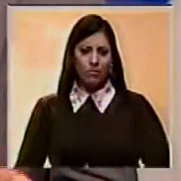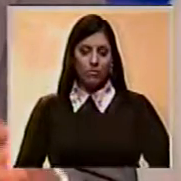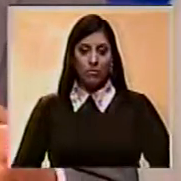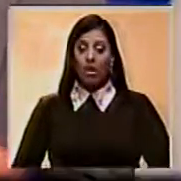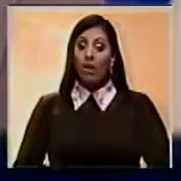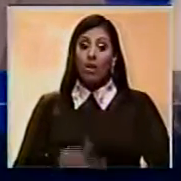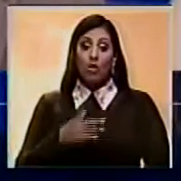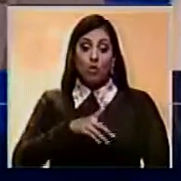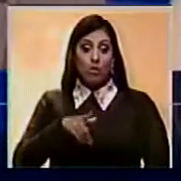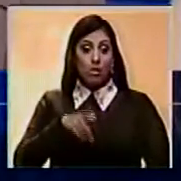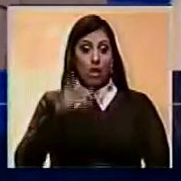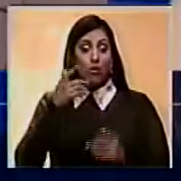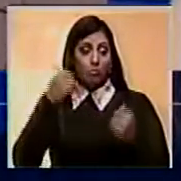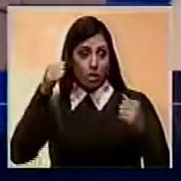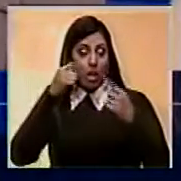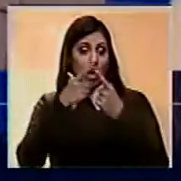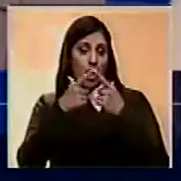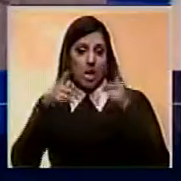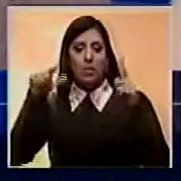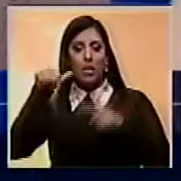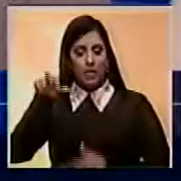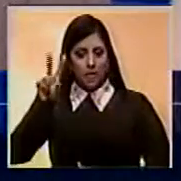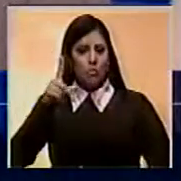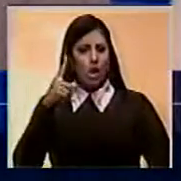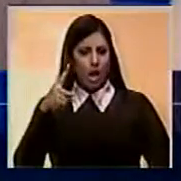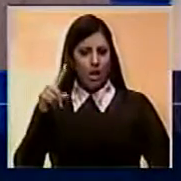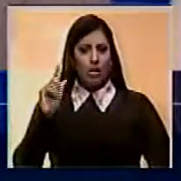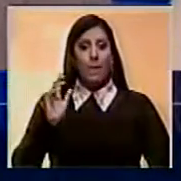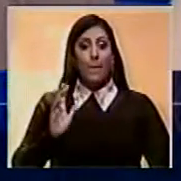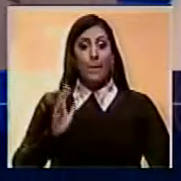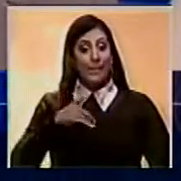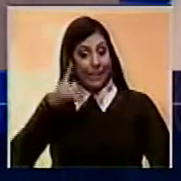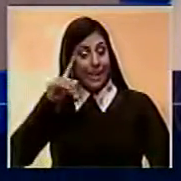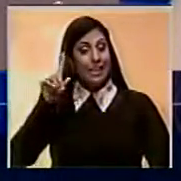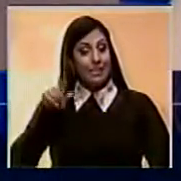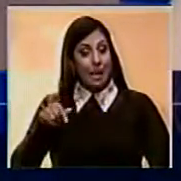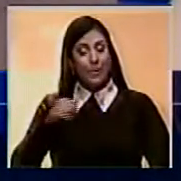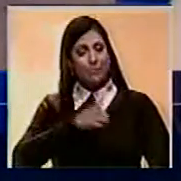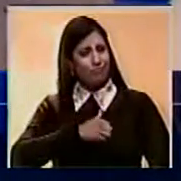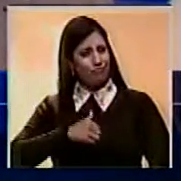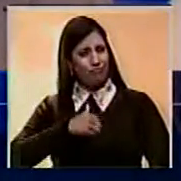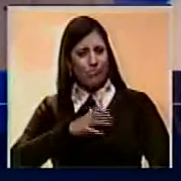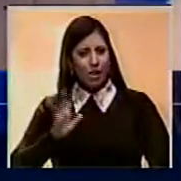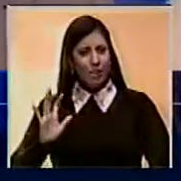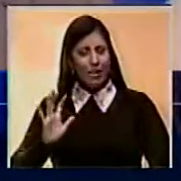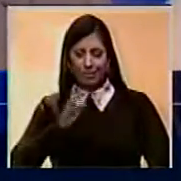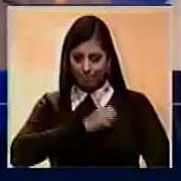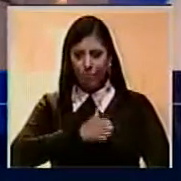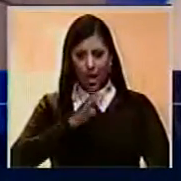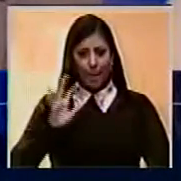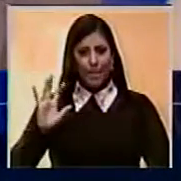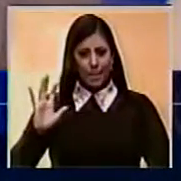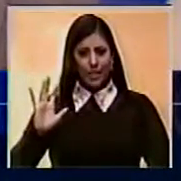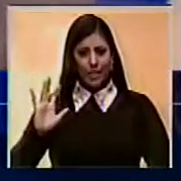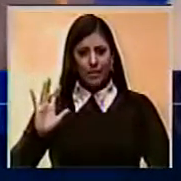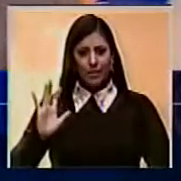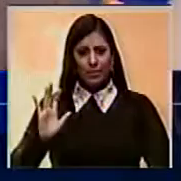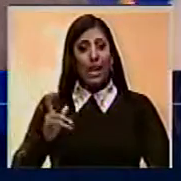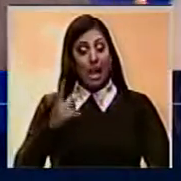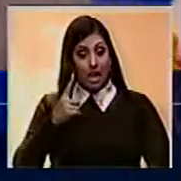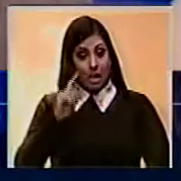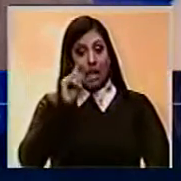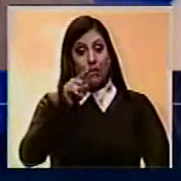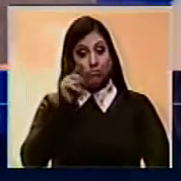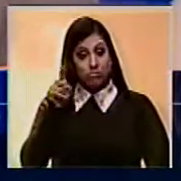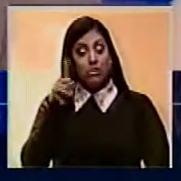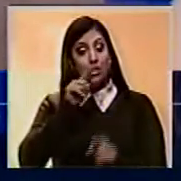Nosotros creemos en el ejercicio pleno de la libertad de expresión. Creemos también que lamentablemente, lamentablemente, ha sucedido, y hay